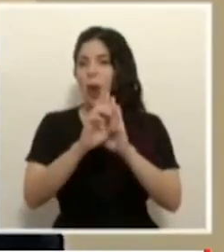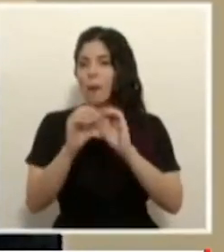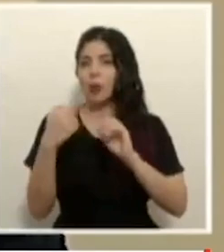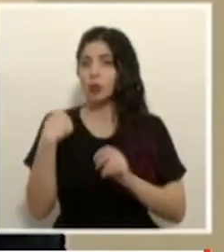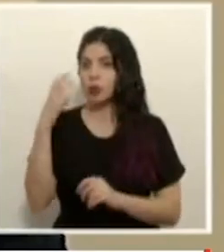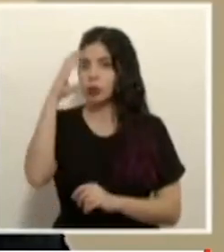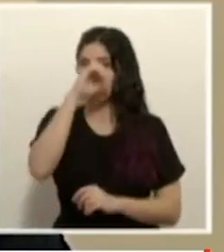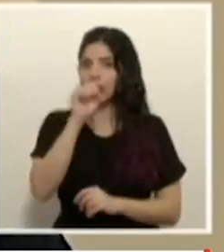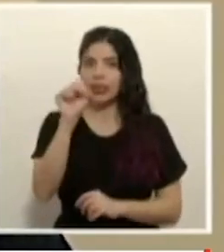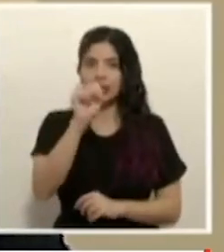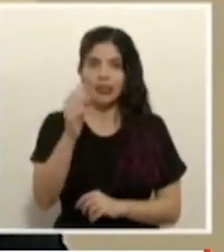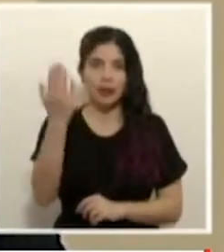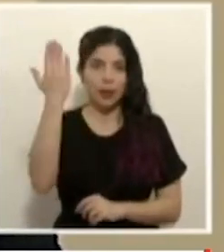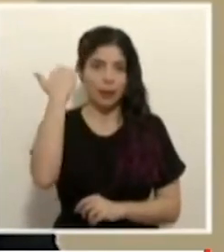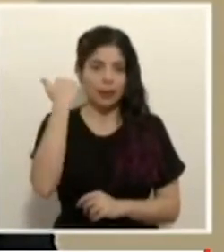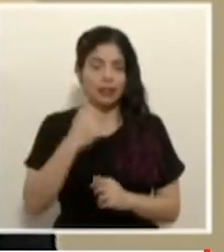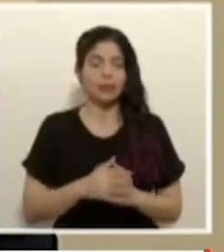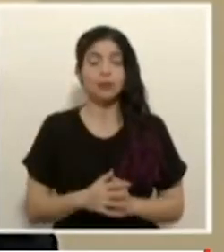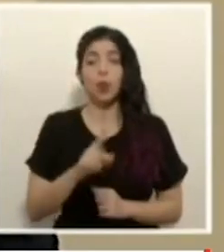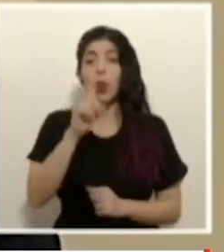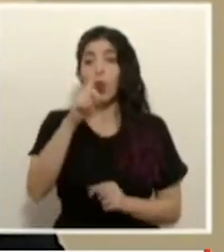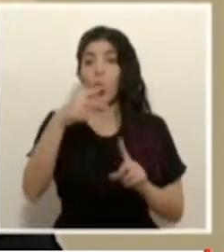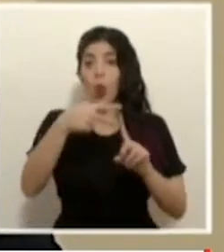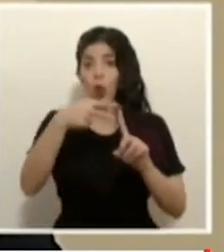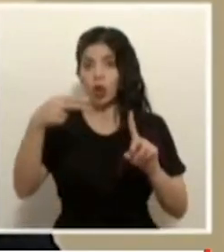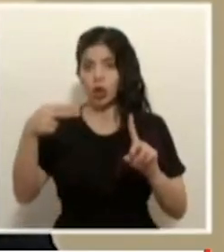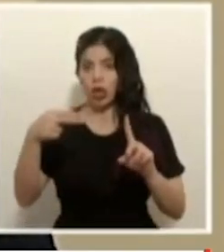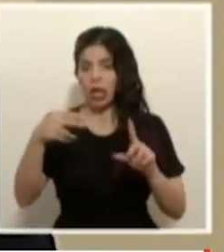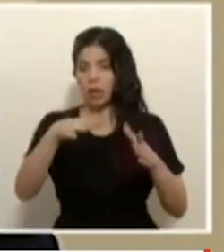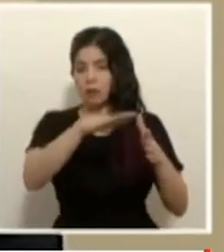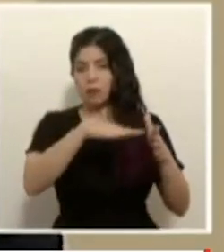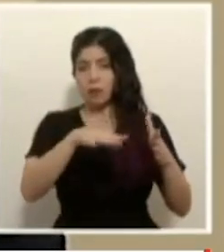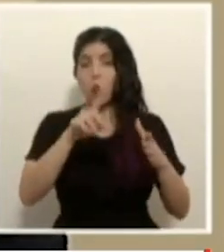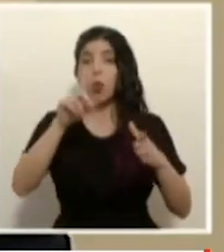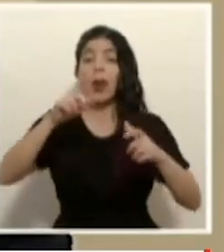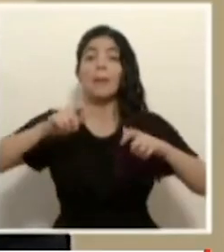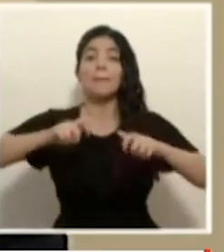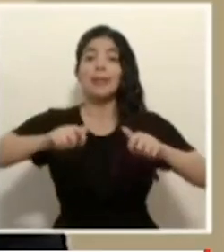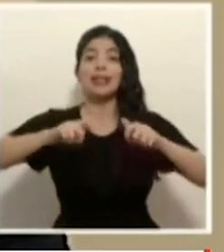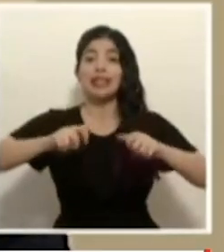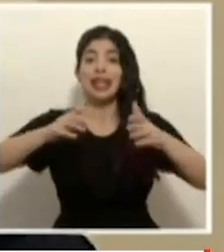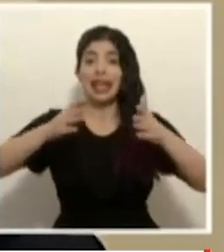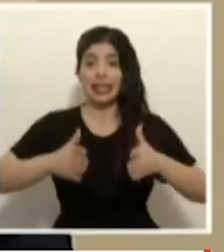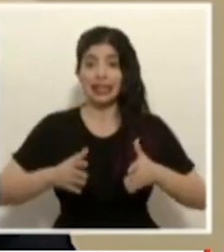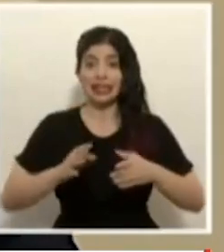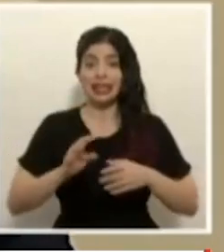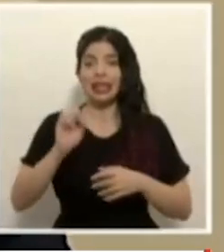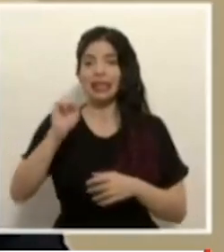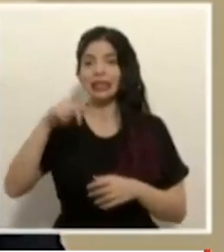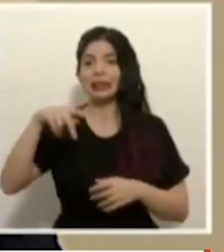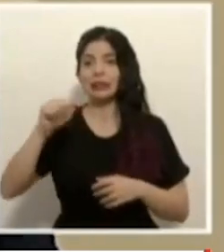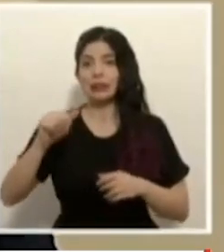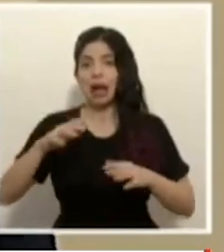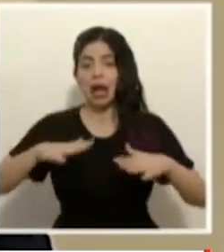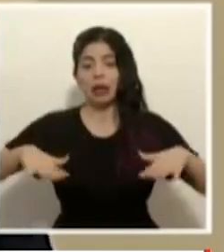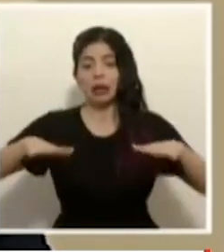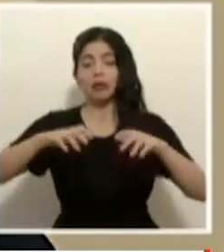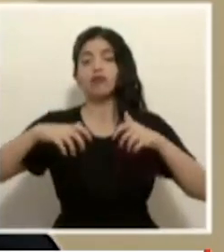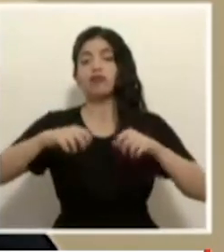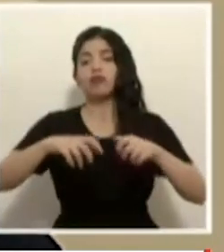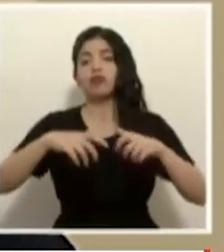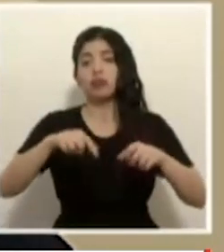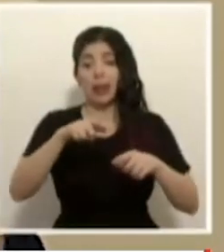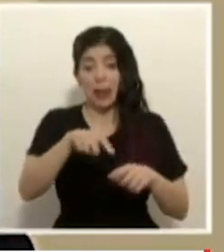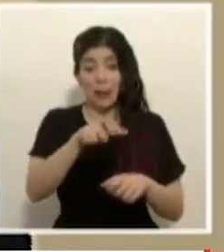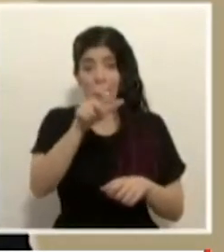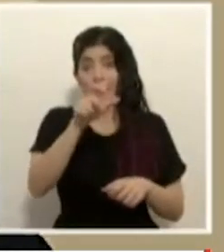enteré el sábado pasado de un hotel en el cual una masajista en una terapia de spa le tocó atender a una